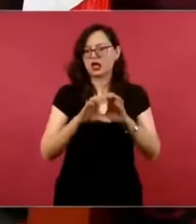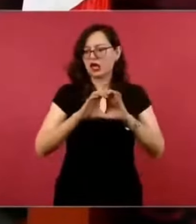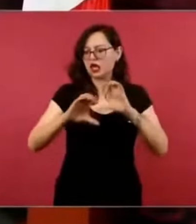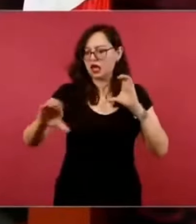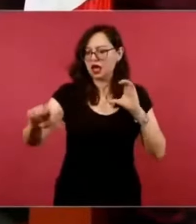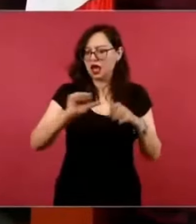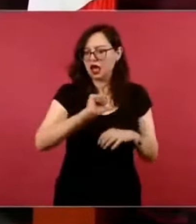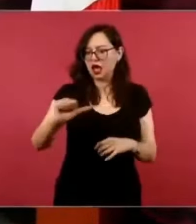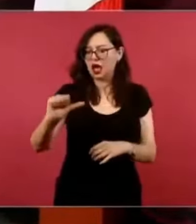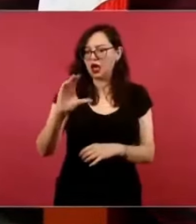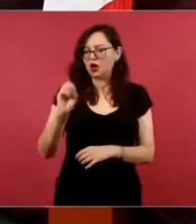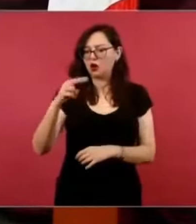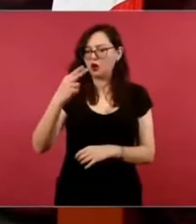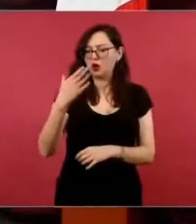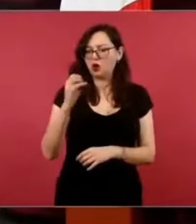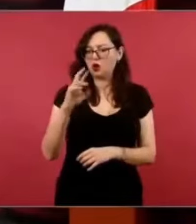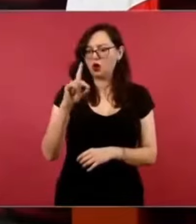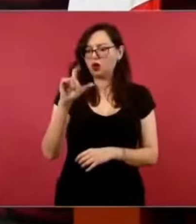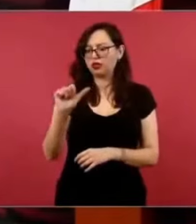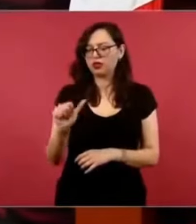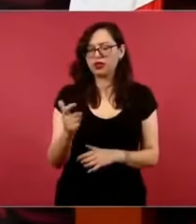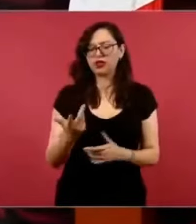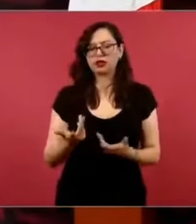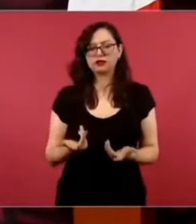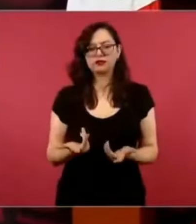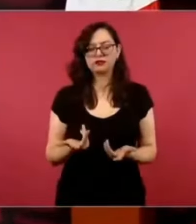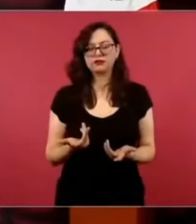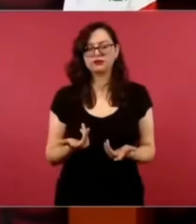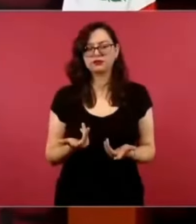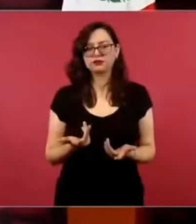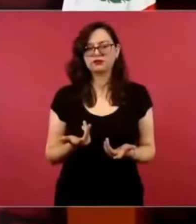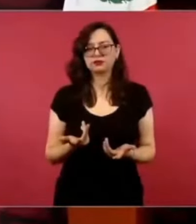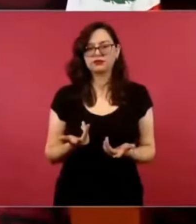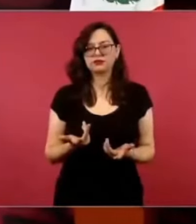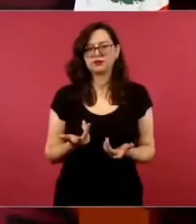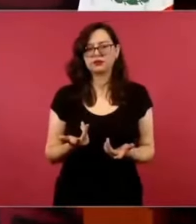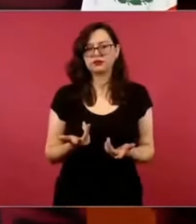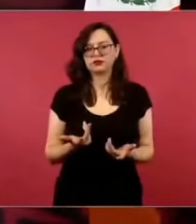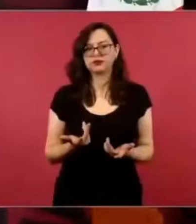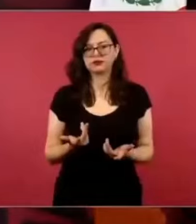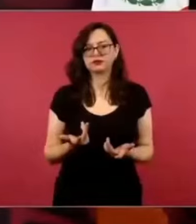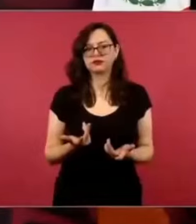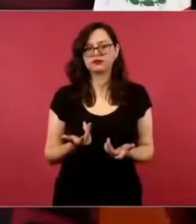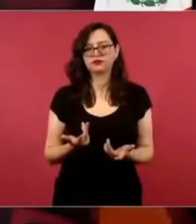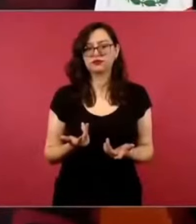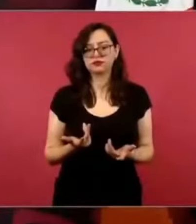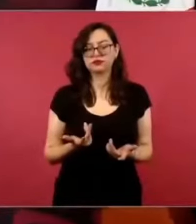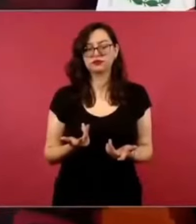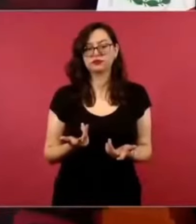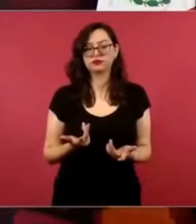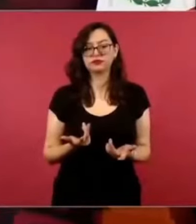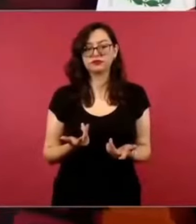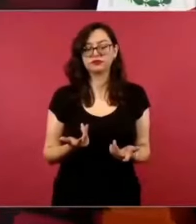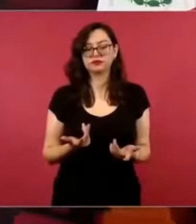empezaron a construir